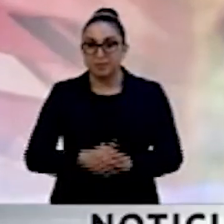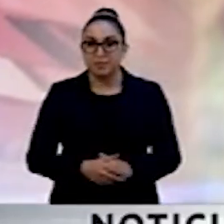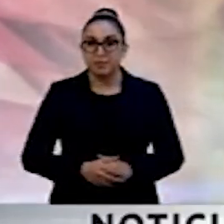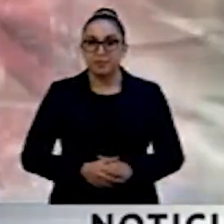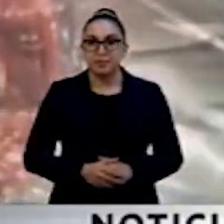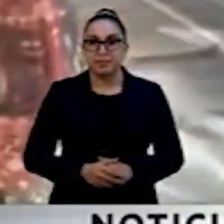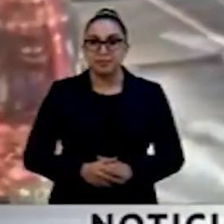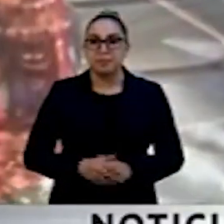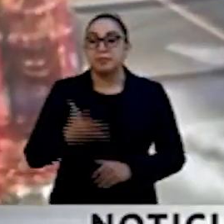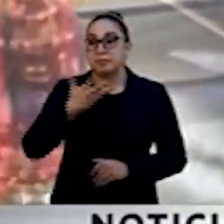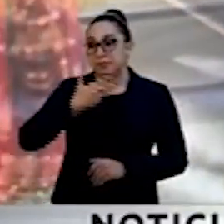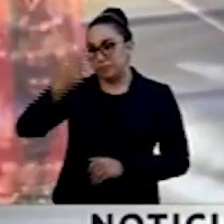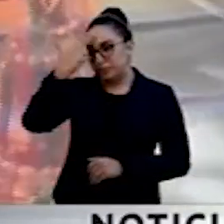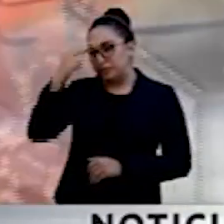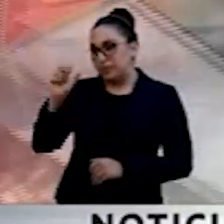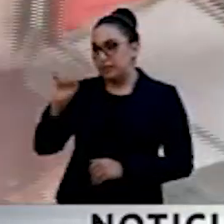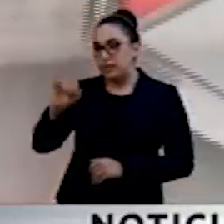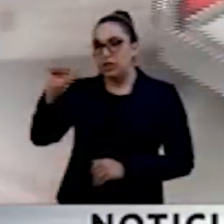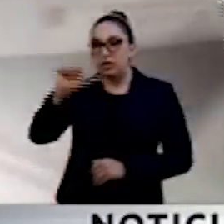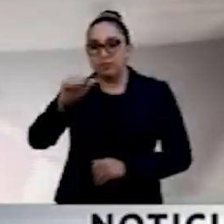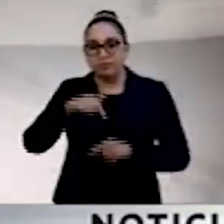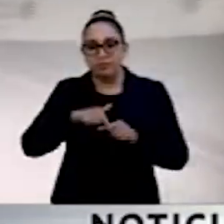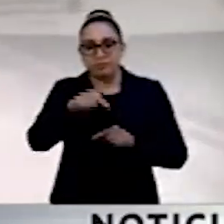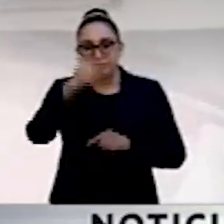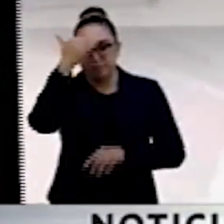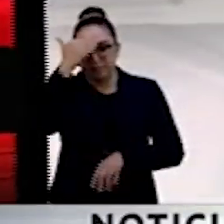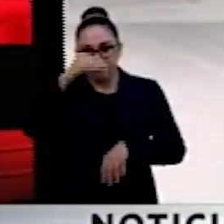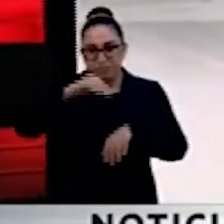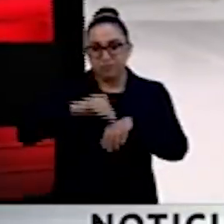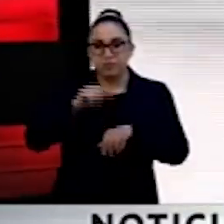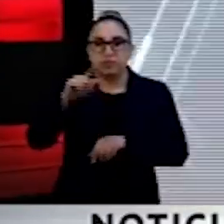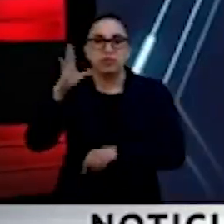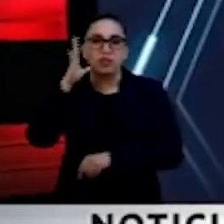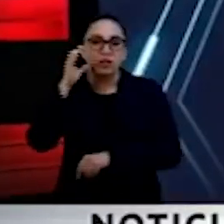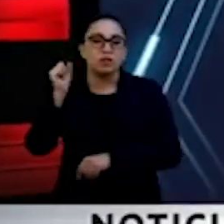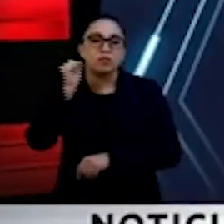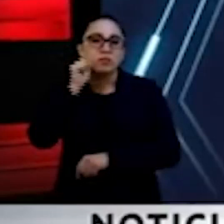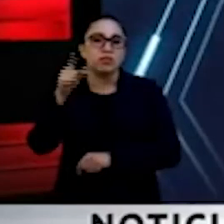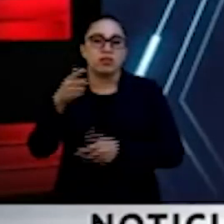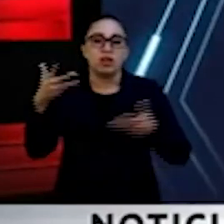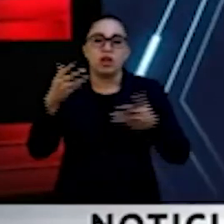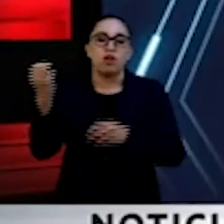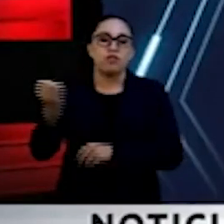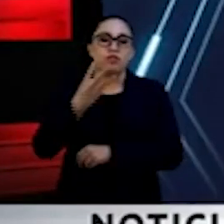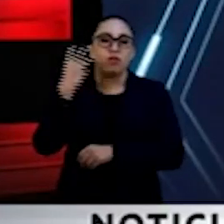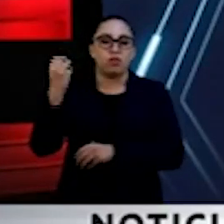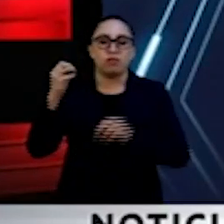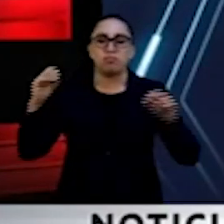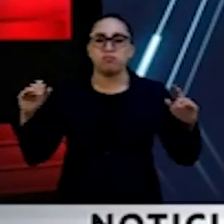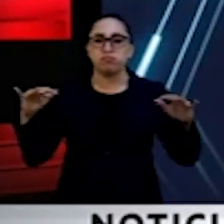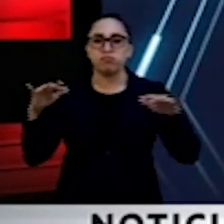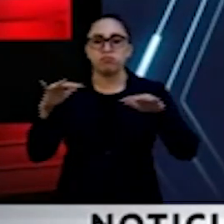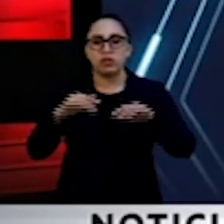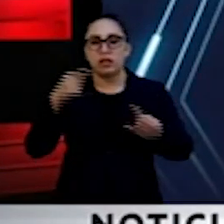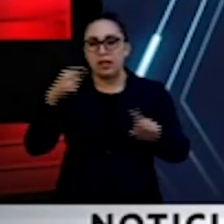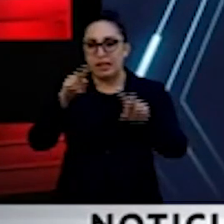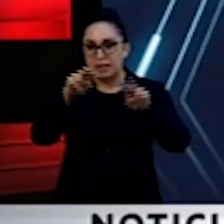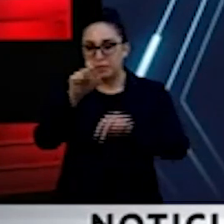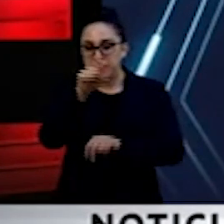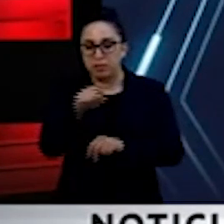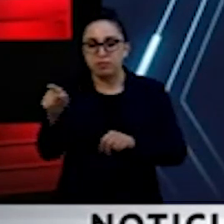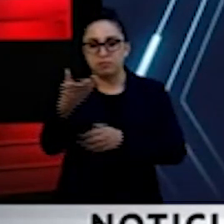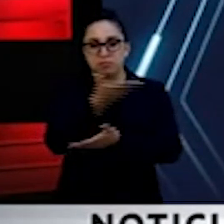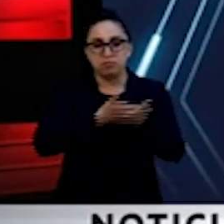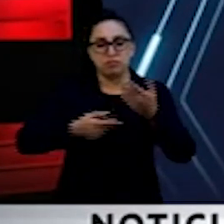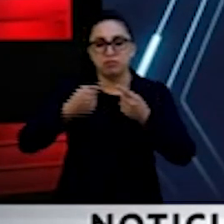Así es Martín, y justo en el marco de esta conmemoración en el Senado de la República se llevó a cabo un foro en la materia, donde se